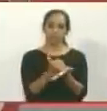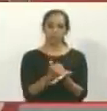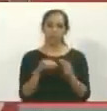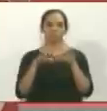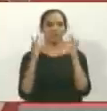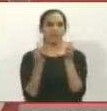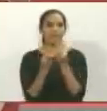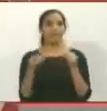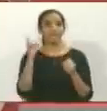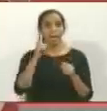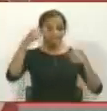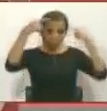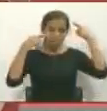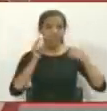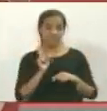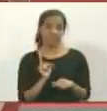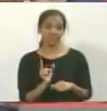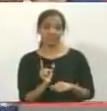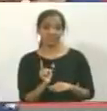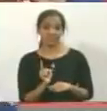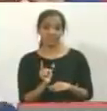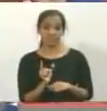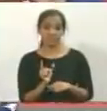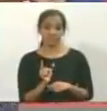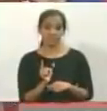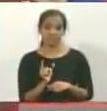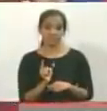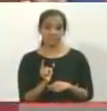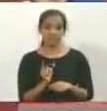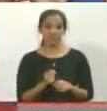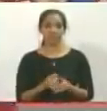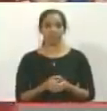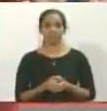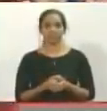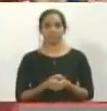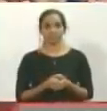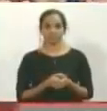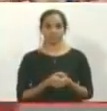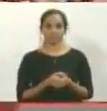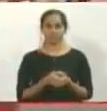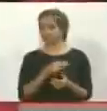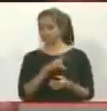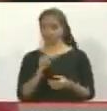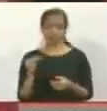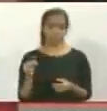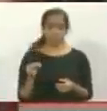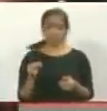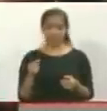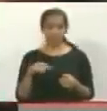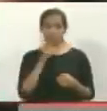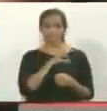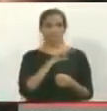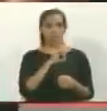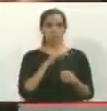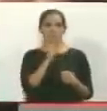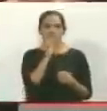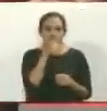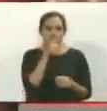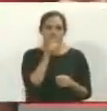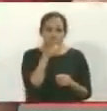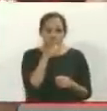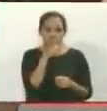familia, que además son chavistas, para sumarle, no tiene, no es ningún señor de la tercera edad,